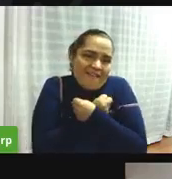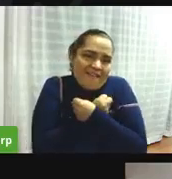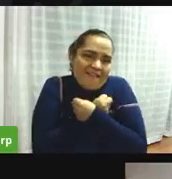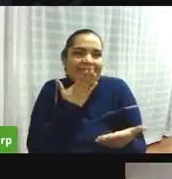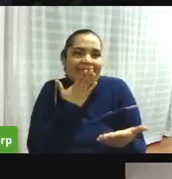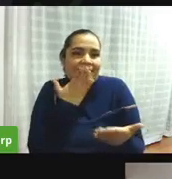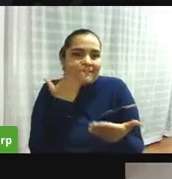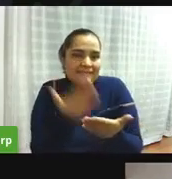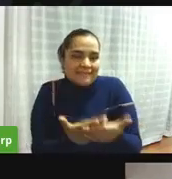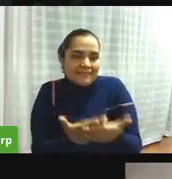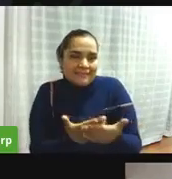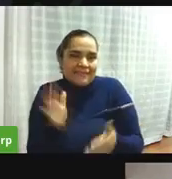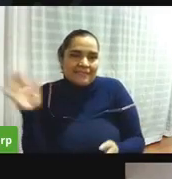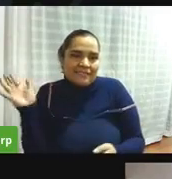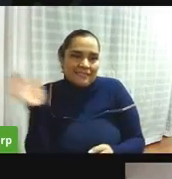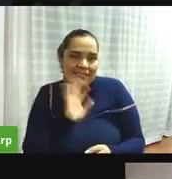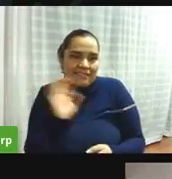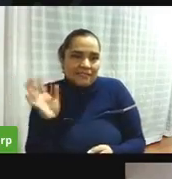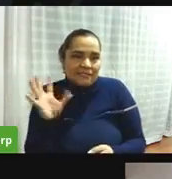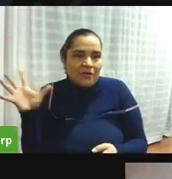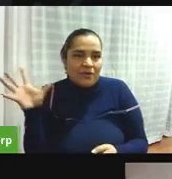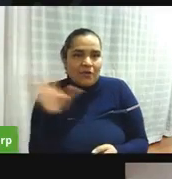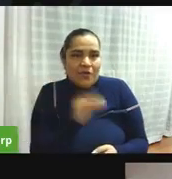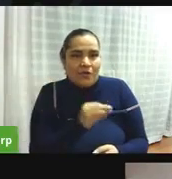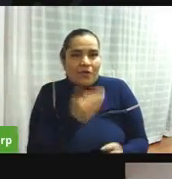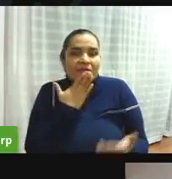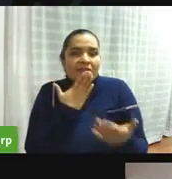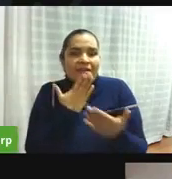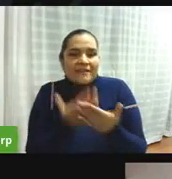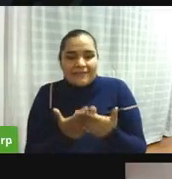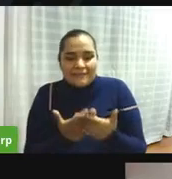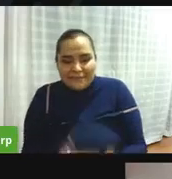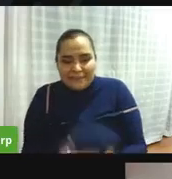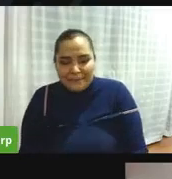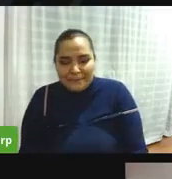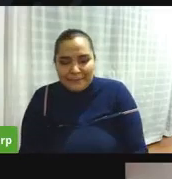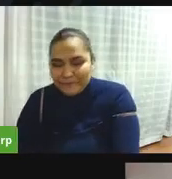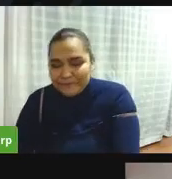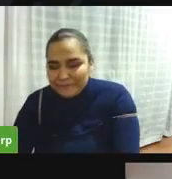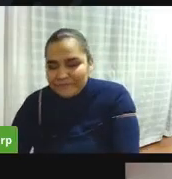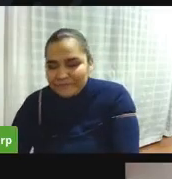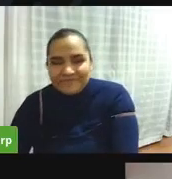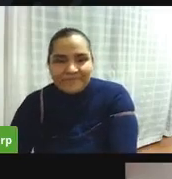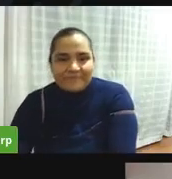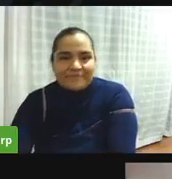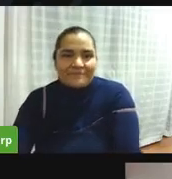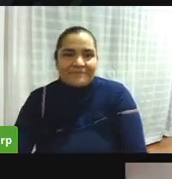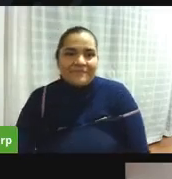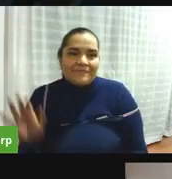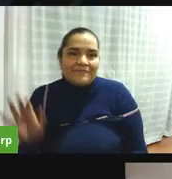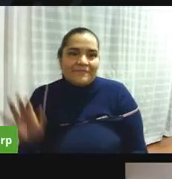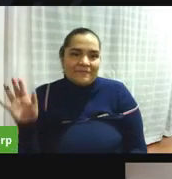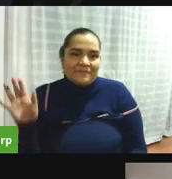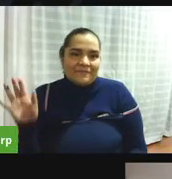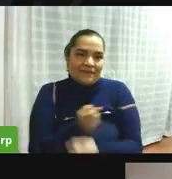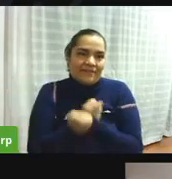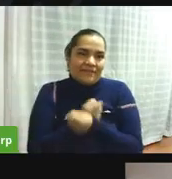gracias a alejandra camilo abrazo gigante abrazo gigante un gran saludo